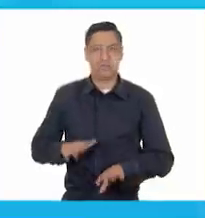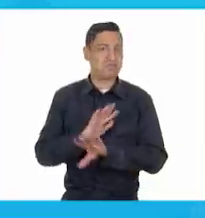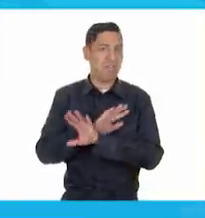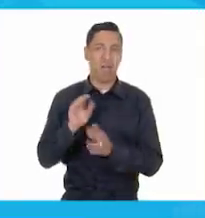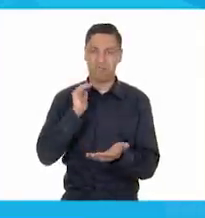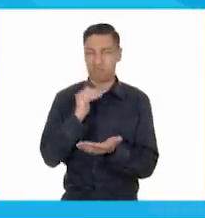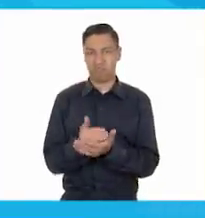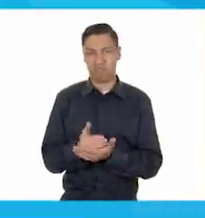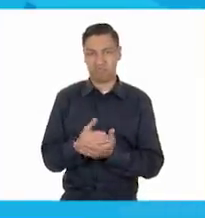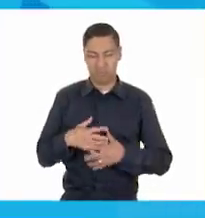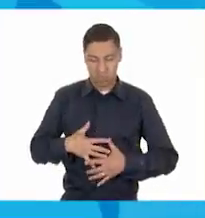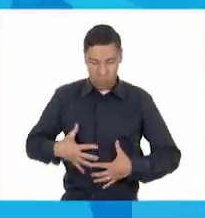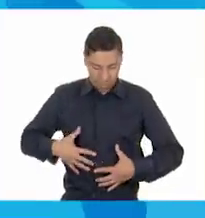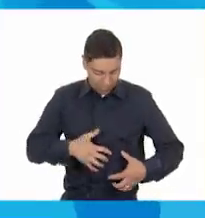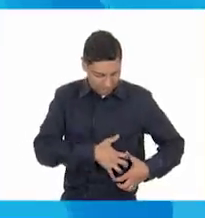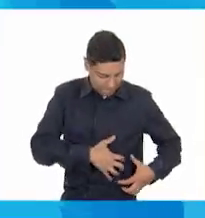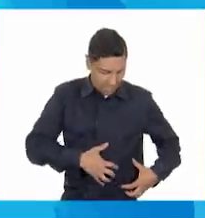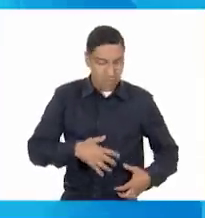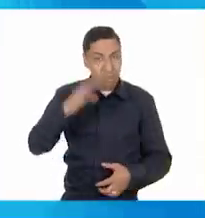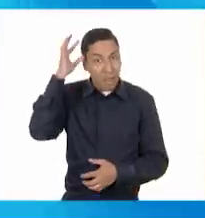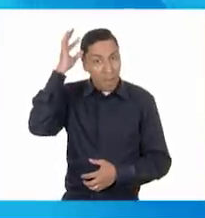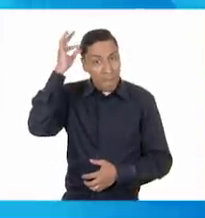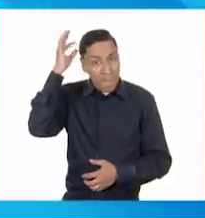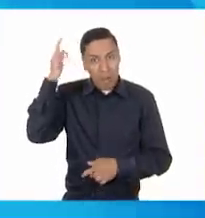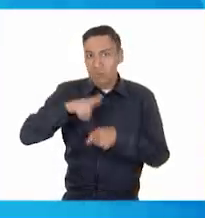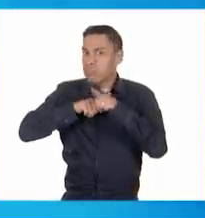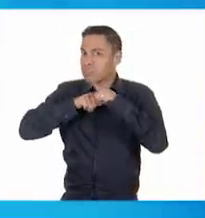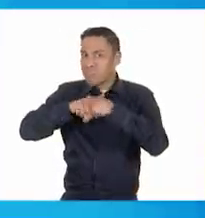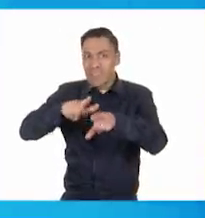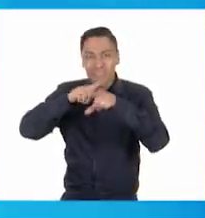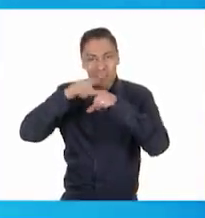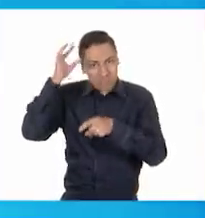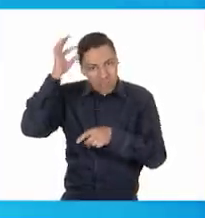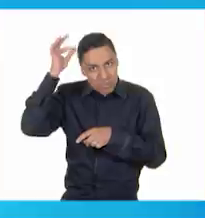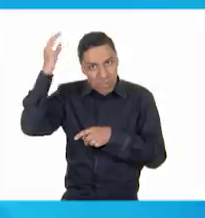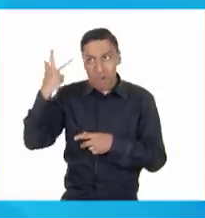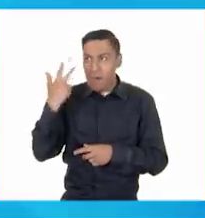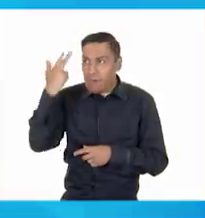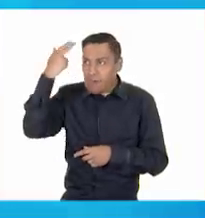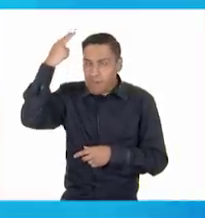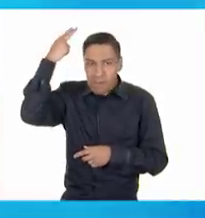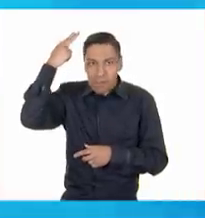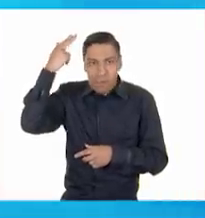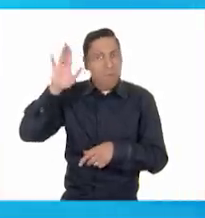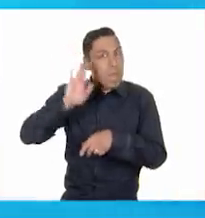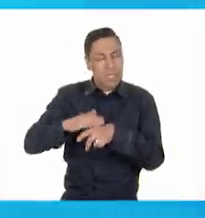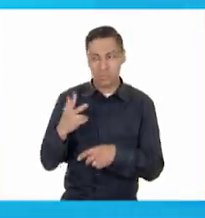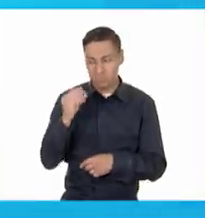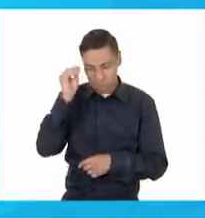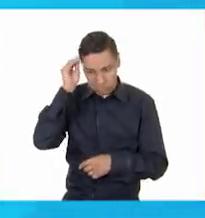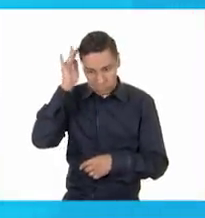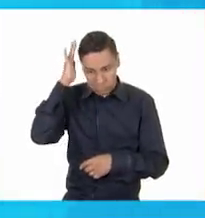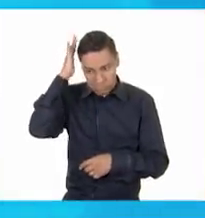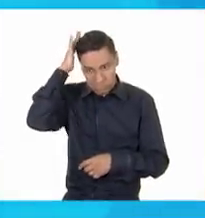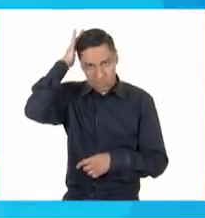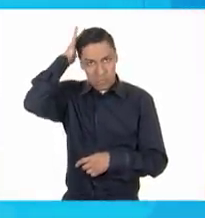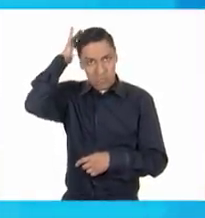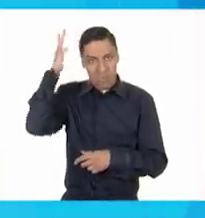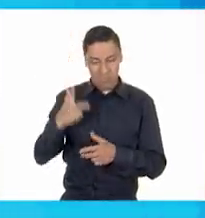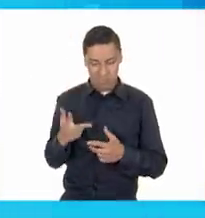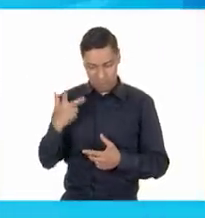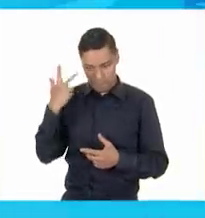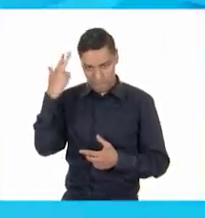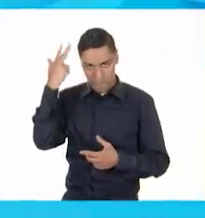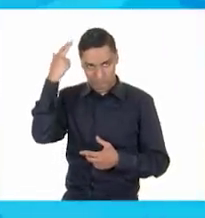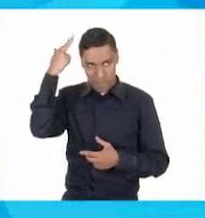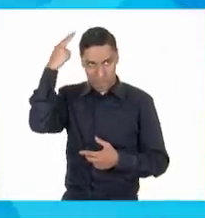no dejan de crecer. El pelo no para de crecer. Mira el pelo de Ana. Ana nunca se lo ha cortado. Casi